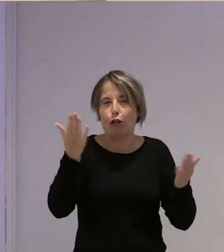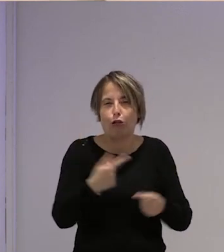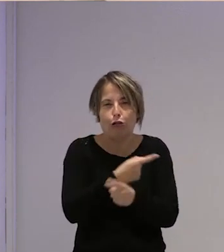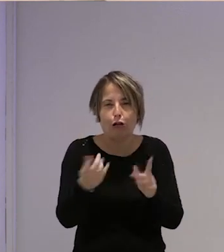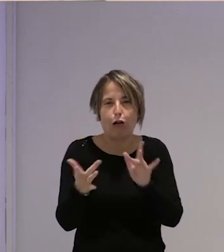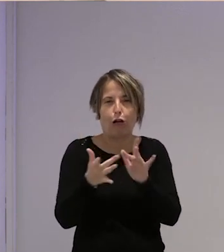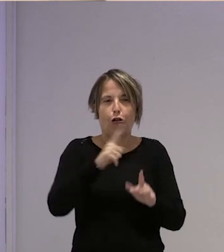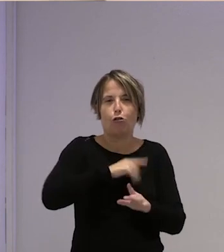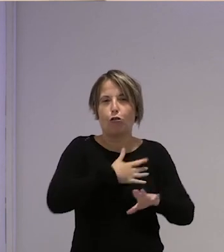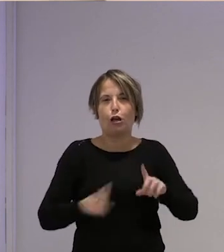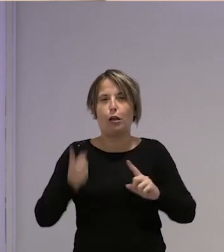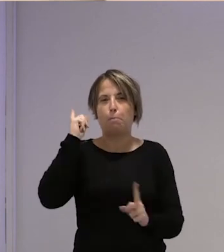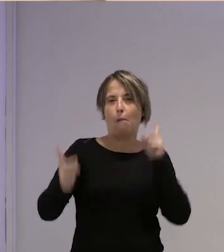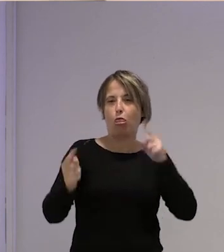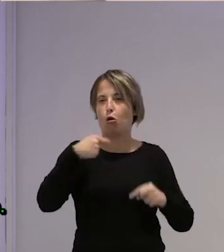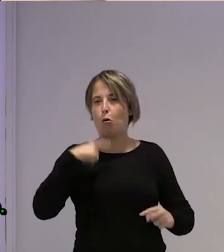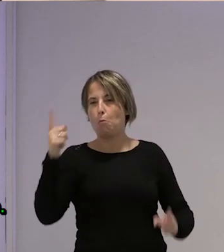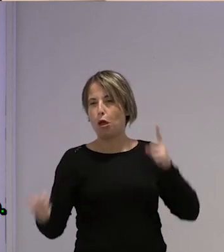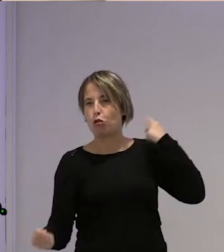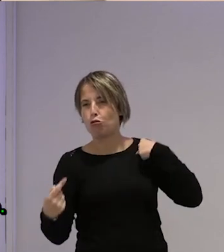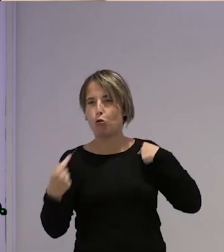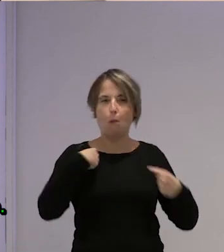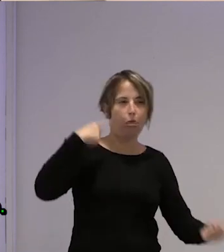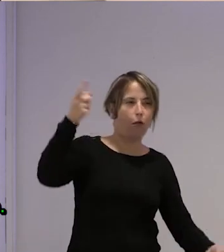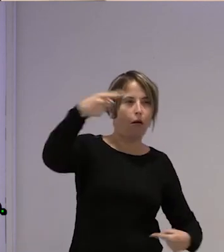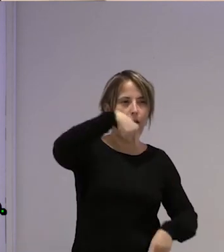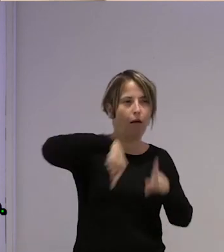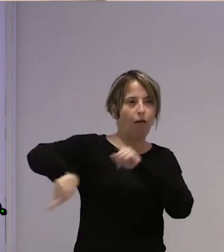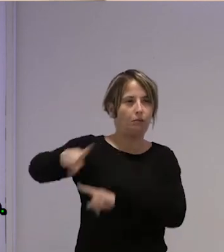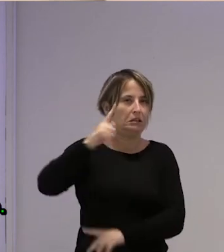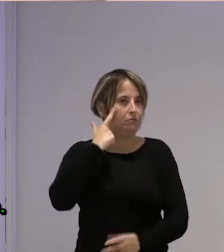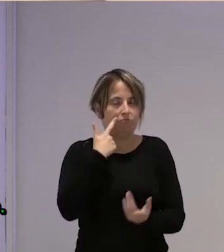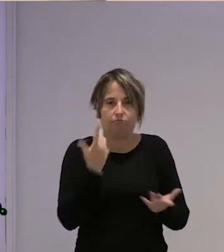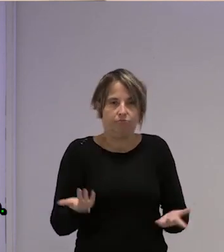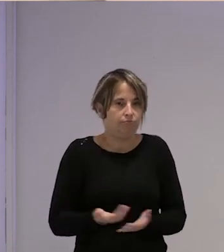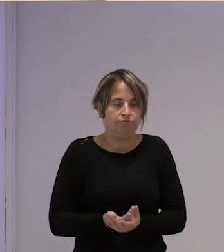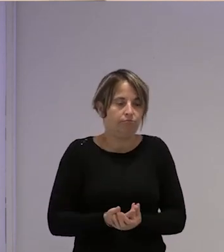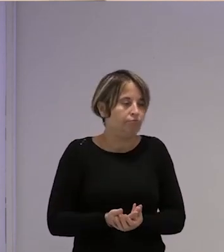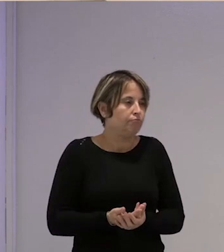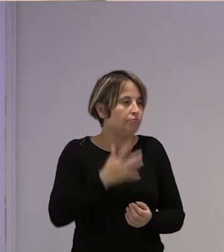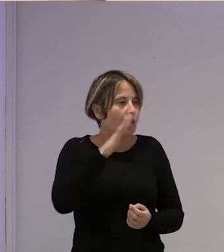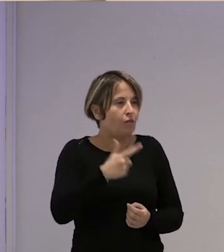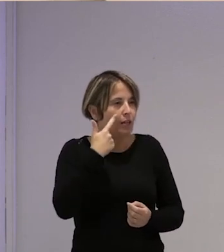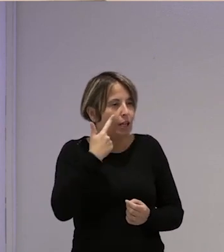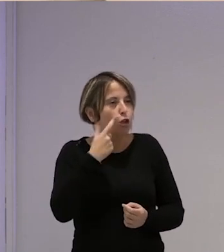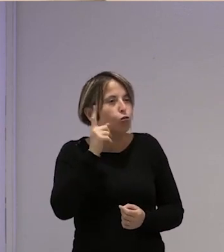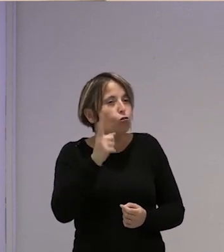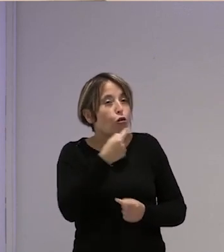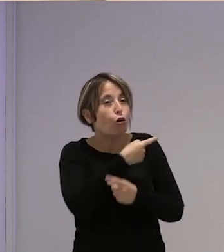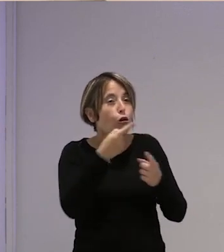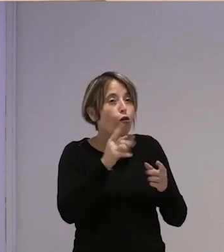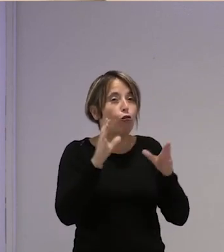uno quería mandar más que el otro el otro decía una cosa el otro decía concretamente para saber dónde nos estamos situando que no solo son los